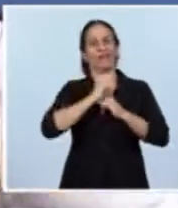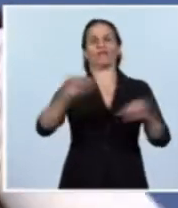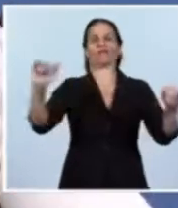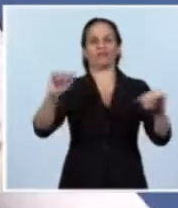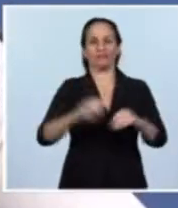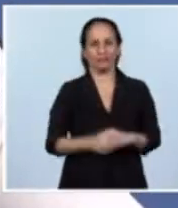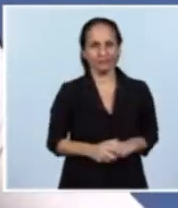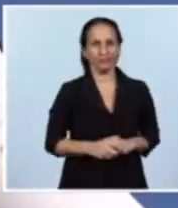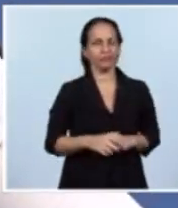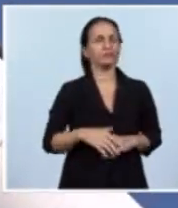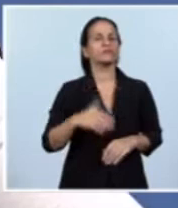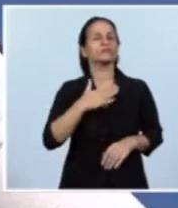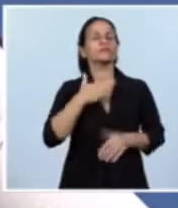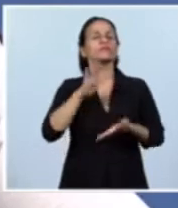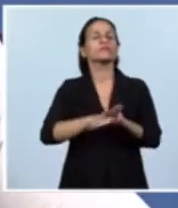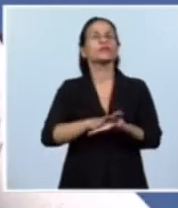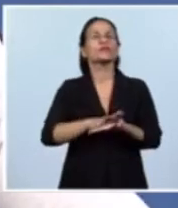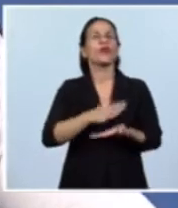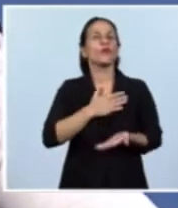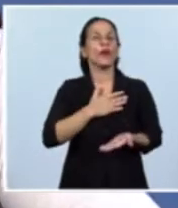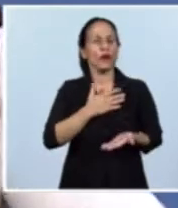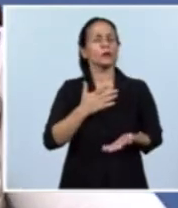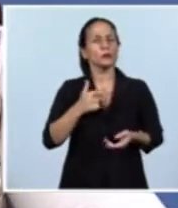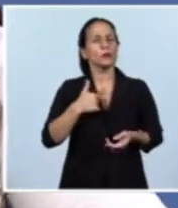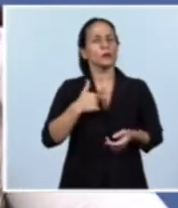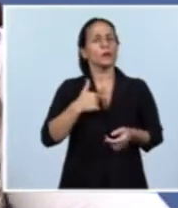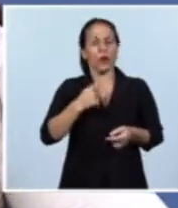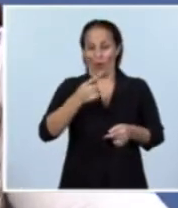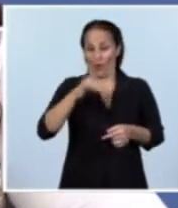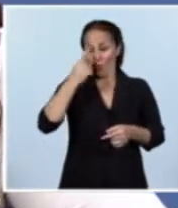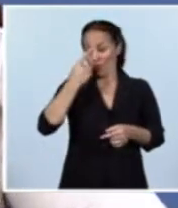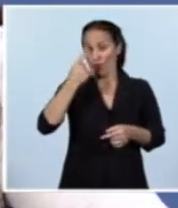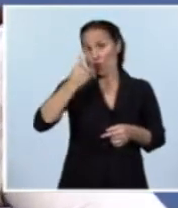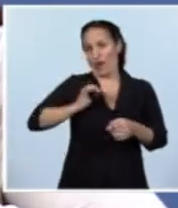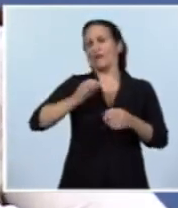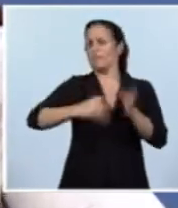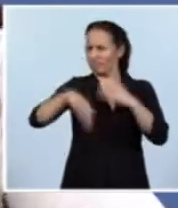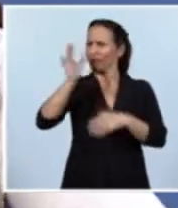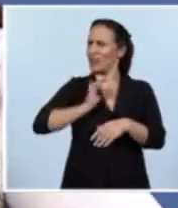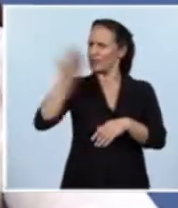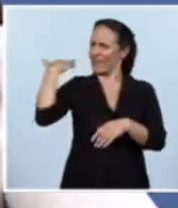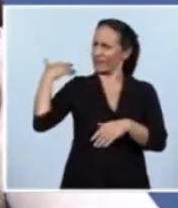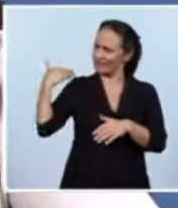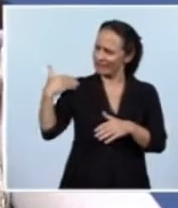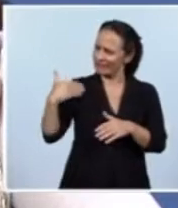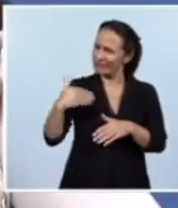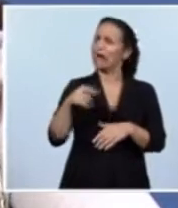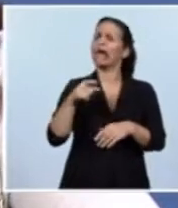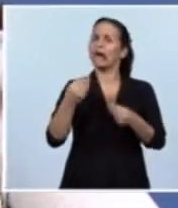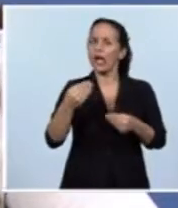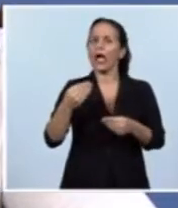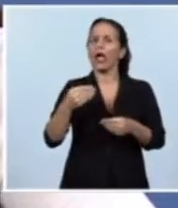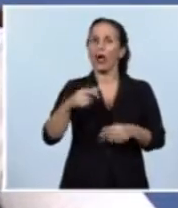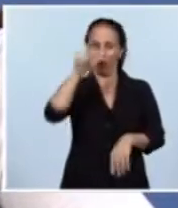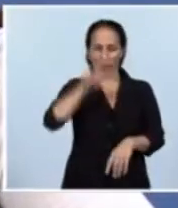sobre el cual durante todo el último año pasado fundamentalmente picotearon